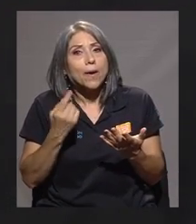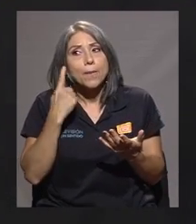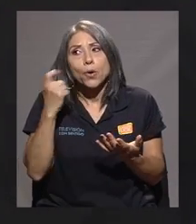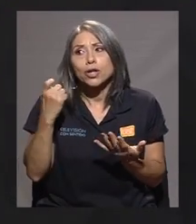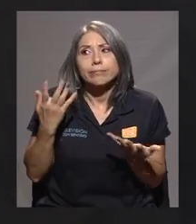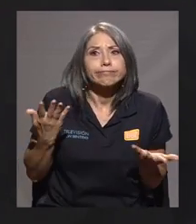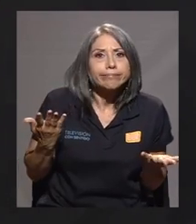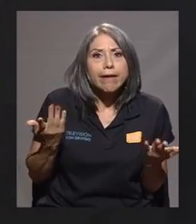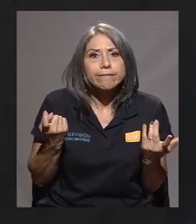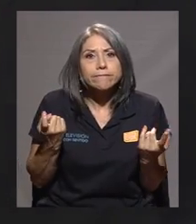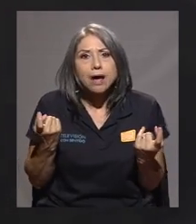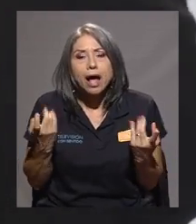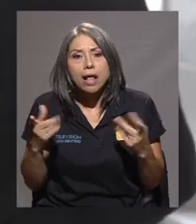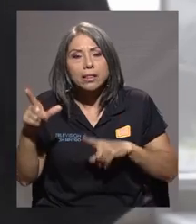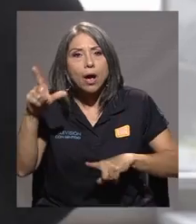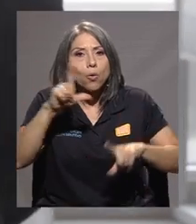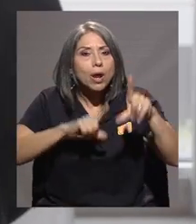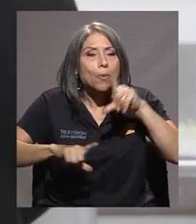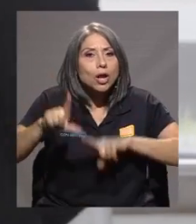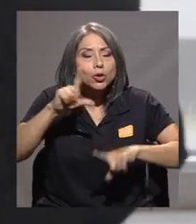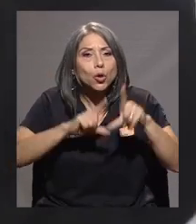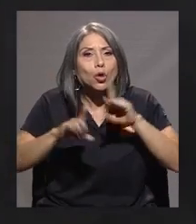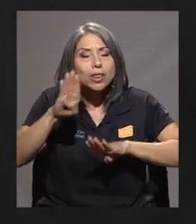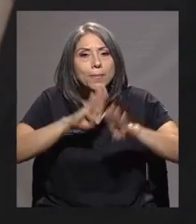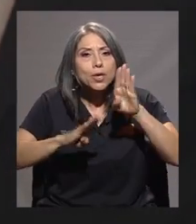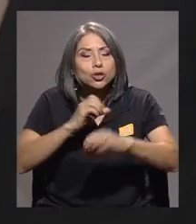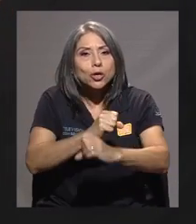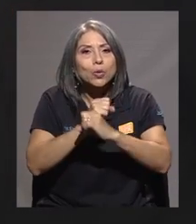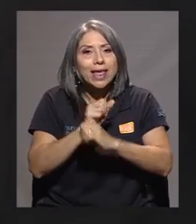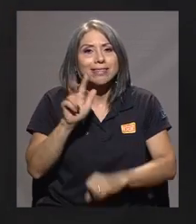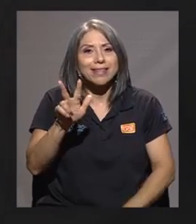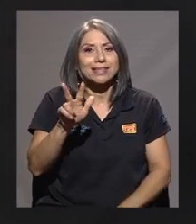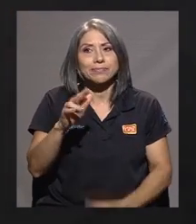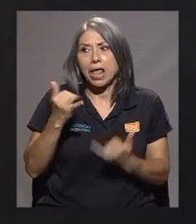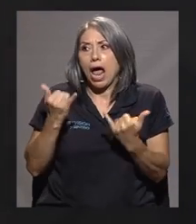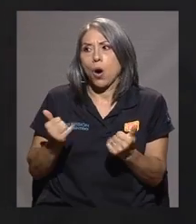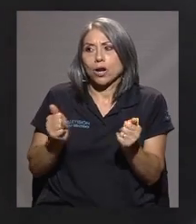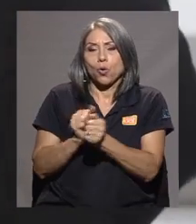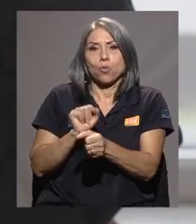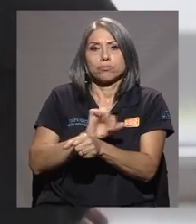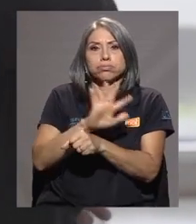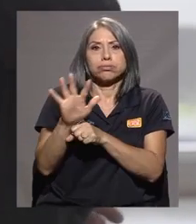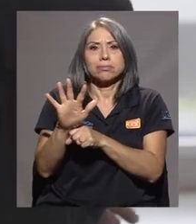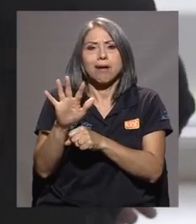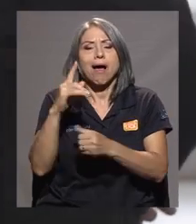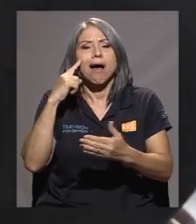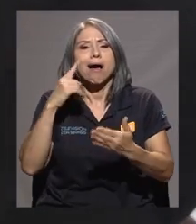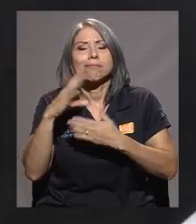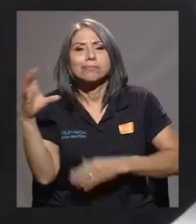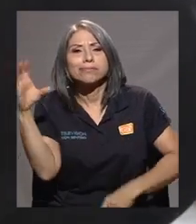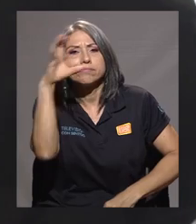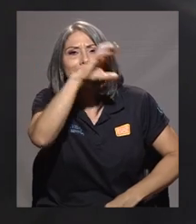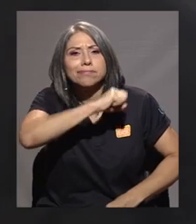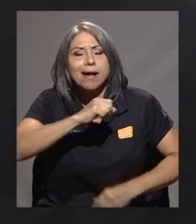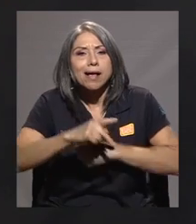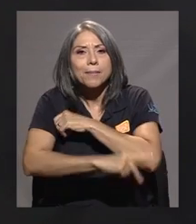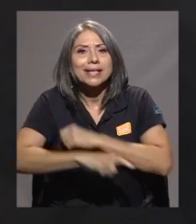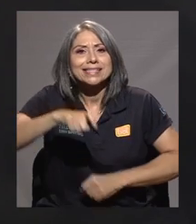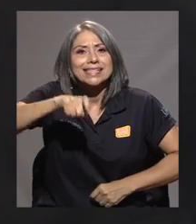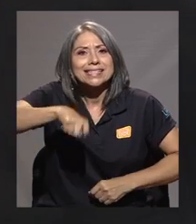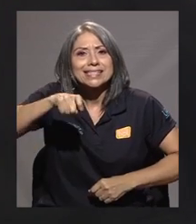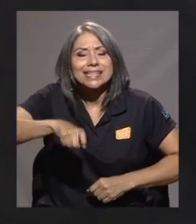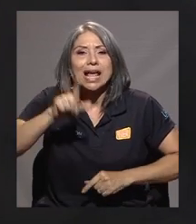falta de un laboratorio de bioseguridad 3. Esta pandemia refleja la necesidad que tiene el país de por lo menos tener